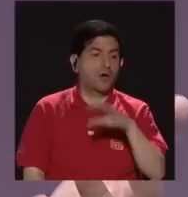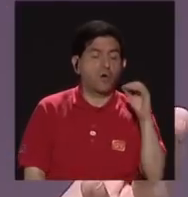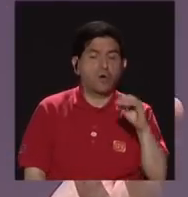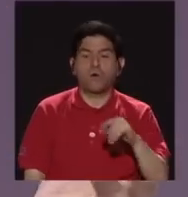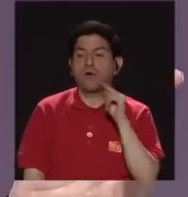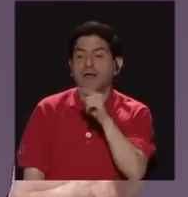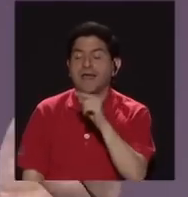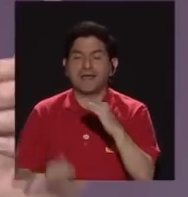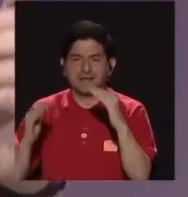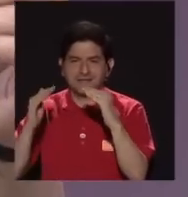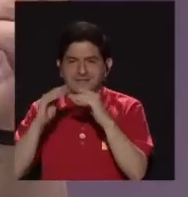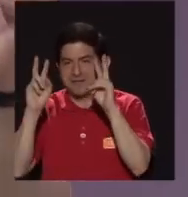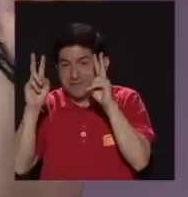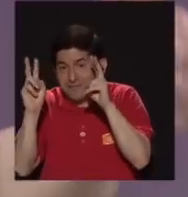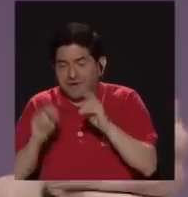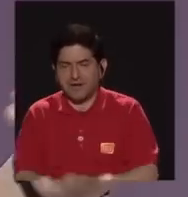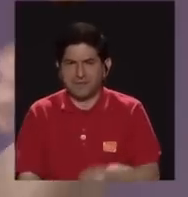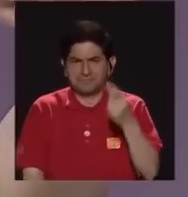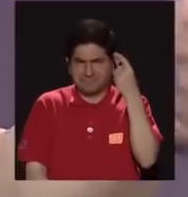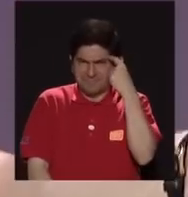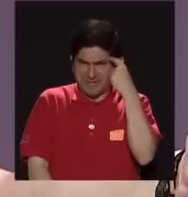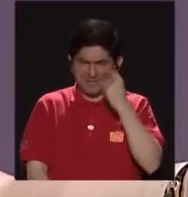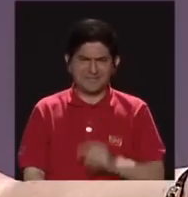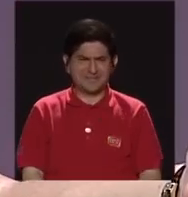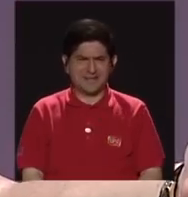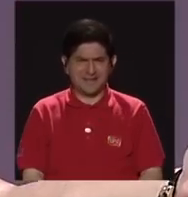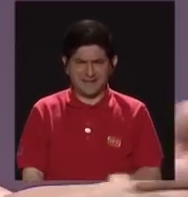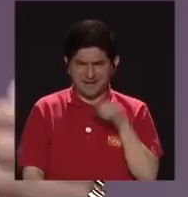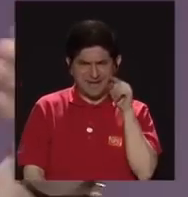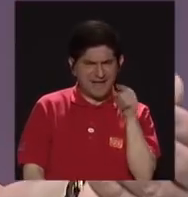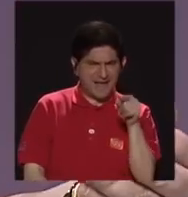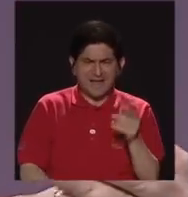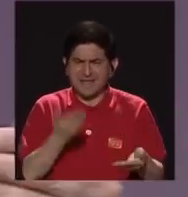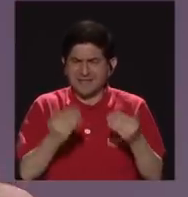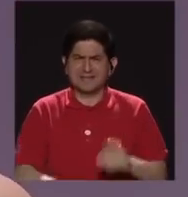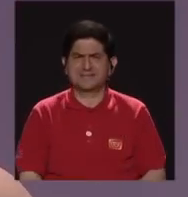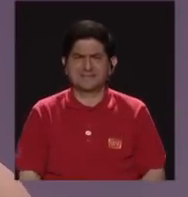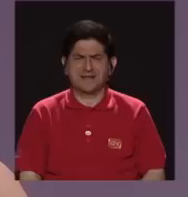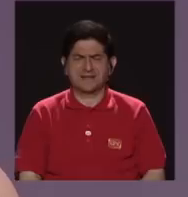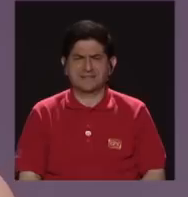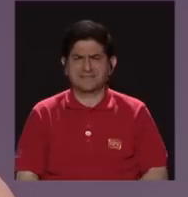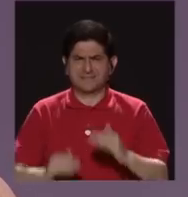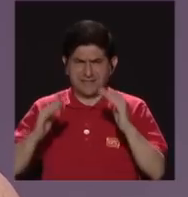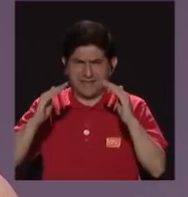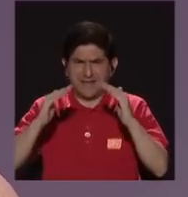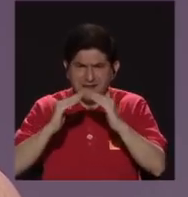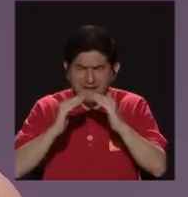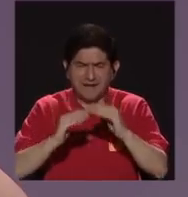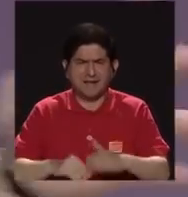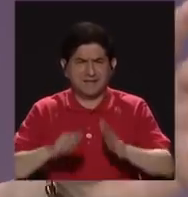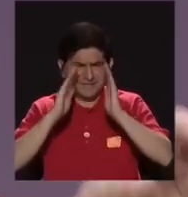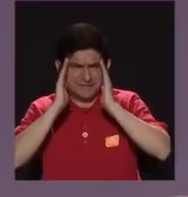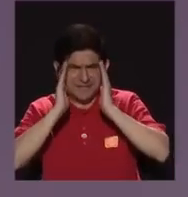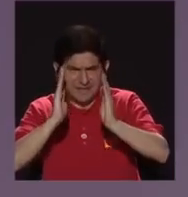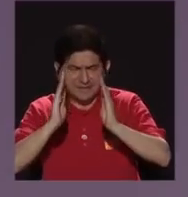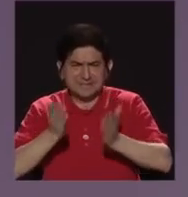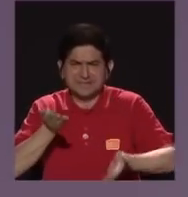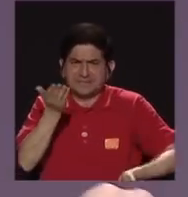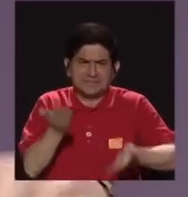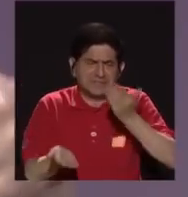imaginar, ¿verdad?, si en esas casas donde probablemente eran tratados de formas